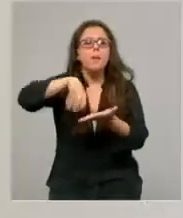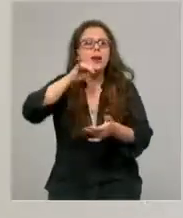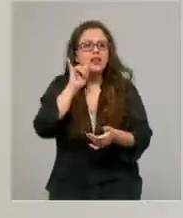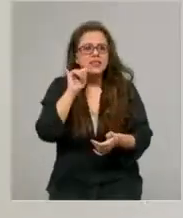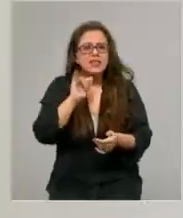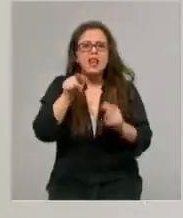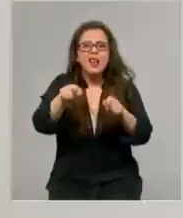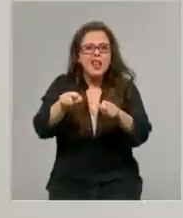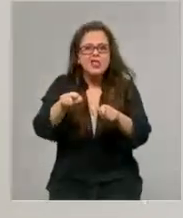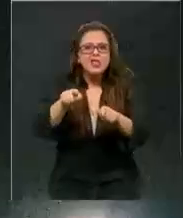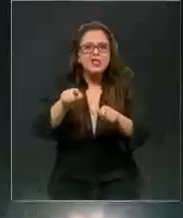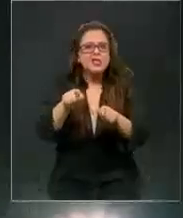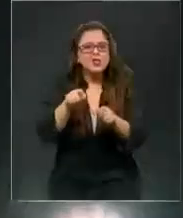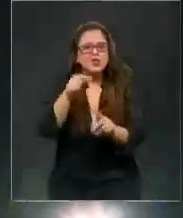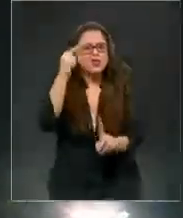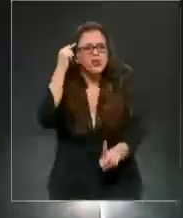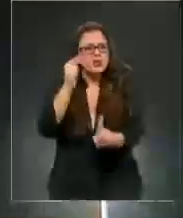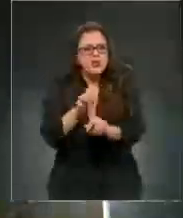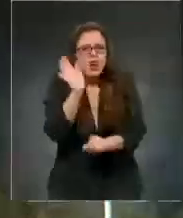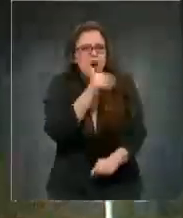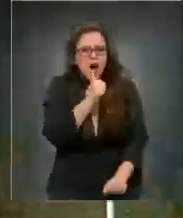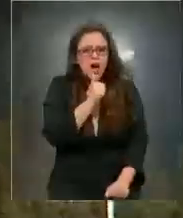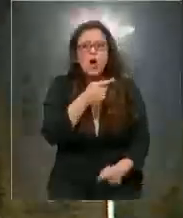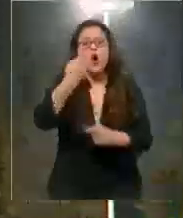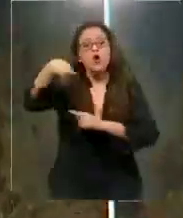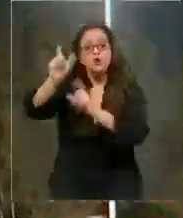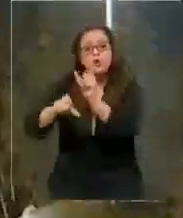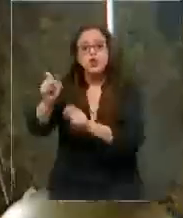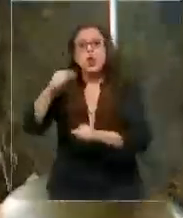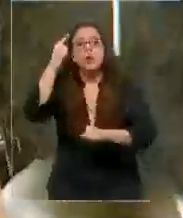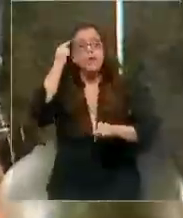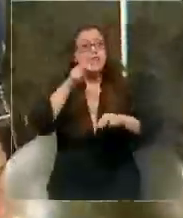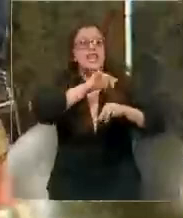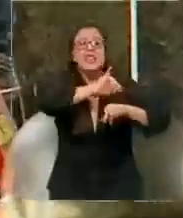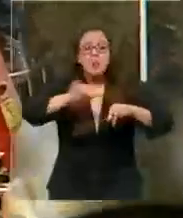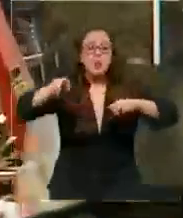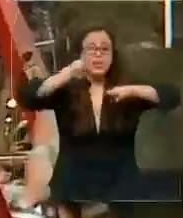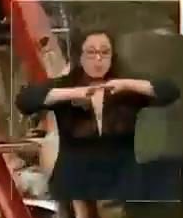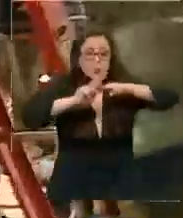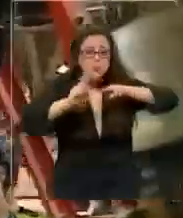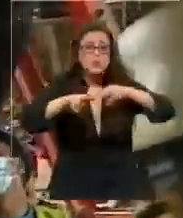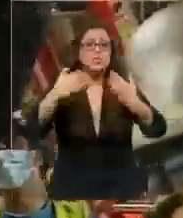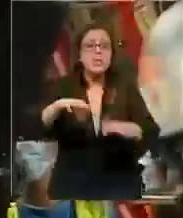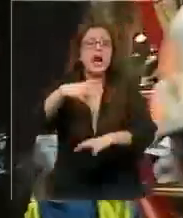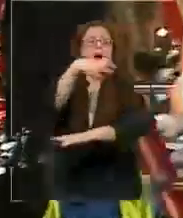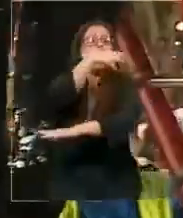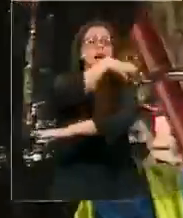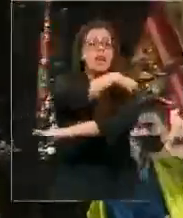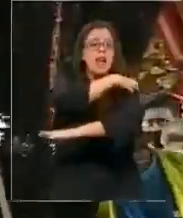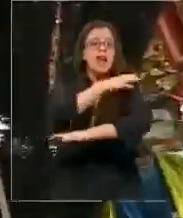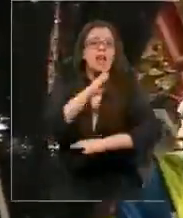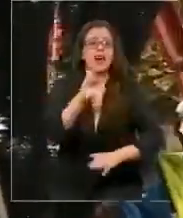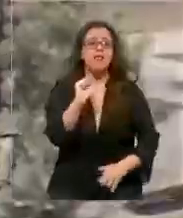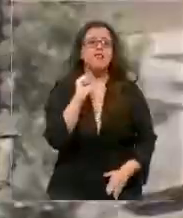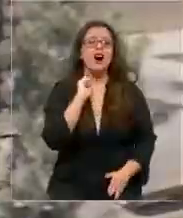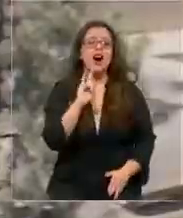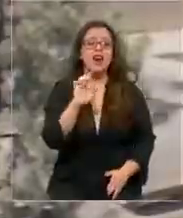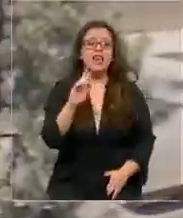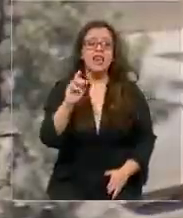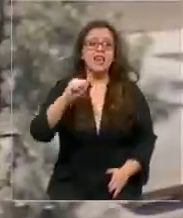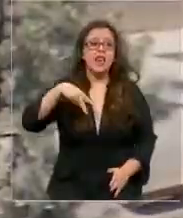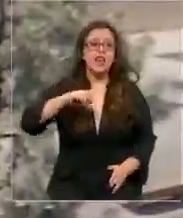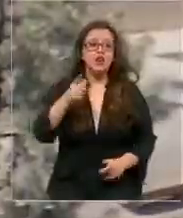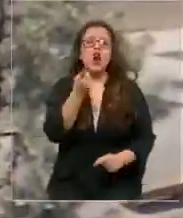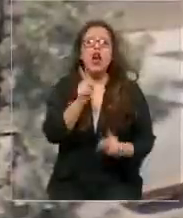que es un despropósito. Otros afirman que luego de la restauración, el monumento al general Baquedano debe volver al lugar que ha ocupado